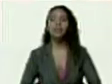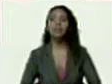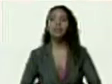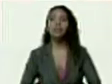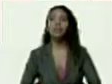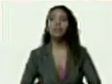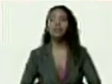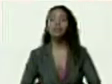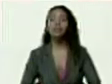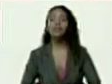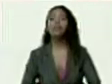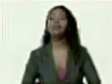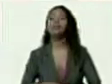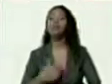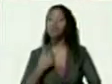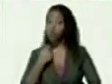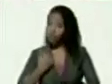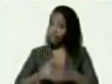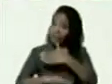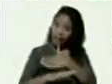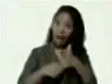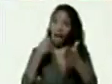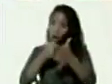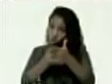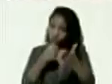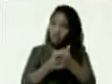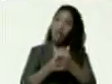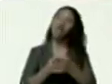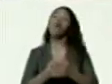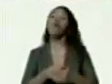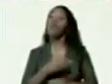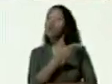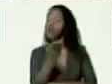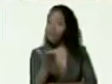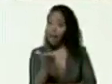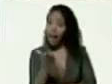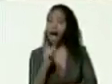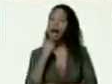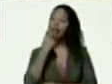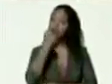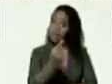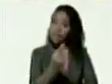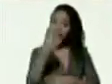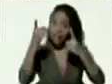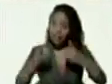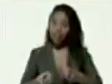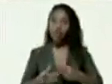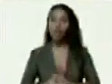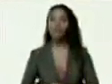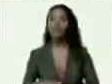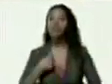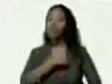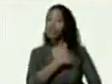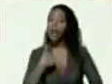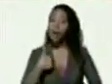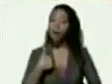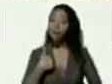para salir al combate cuando usted así lo decida yo quiero presidente